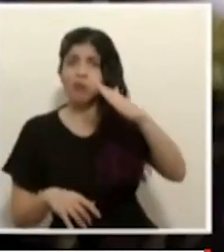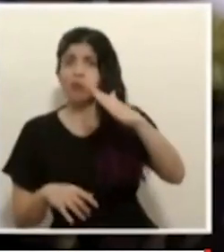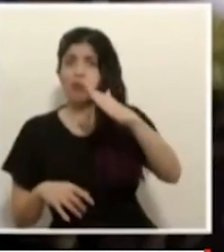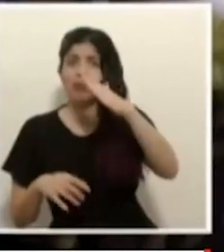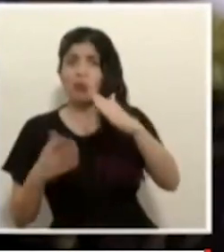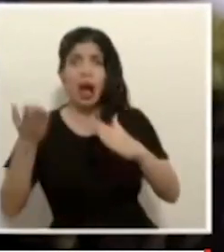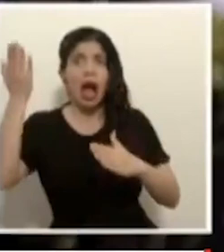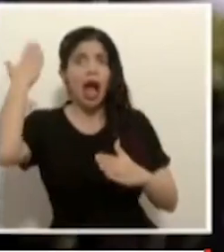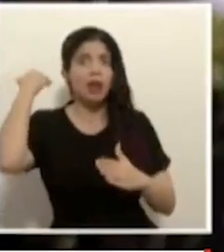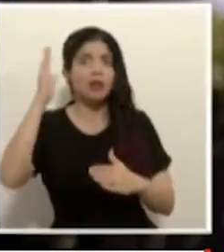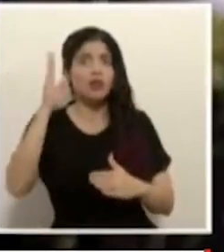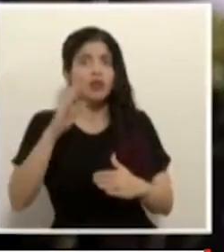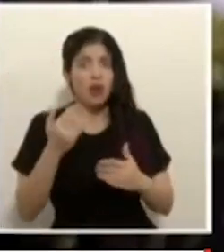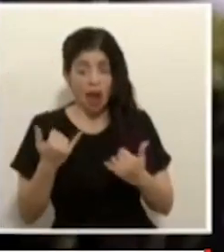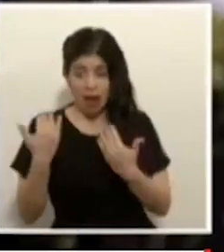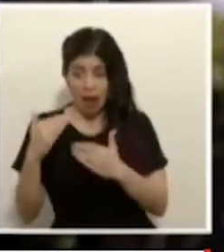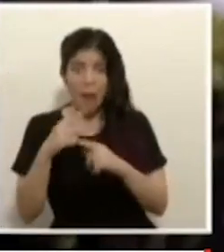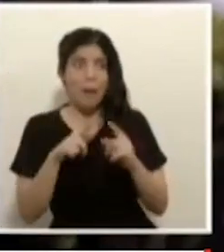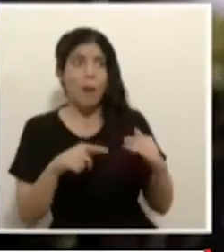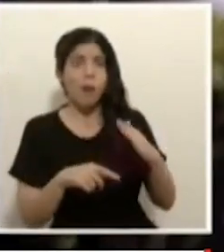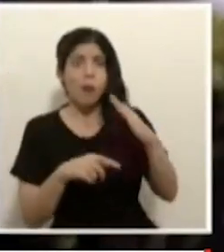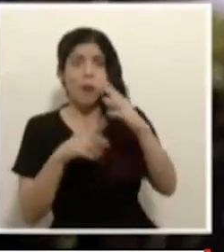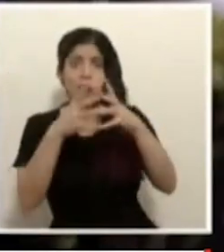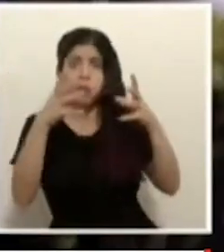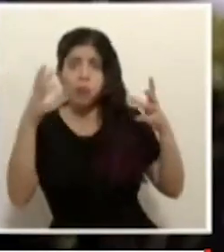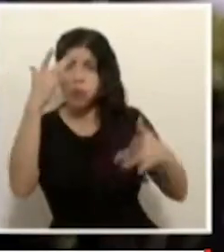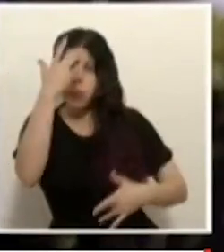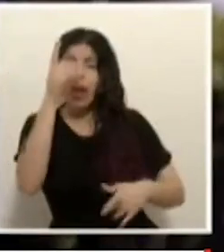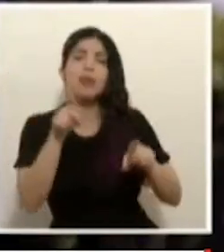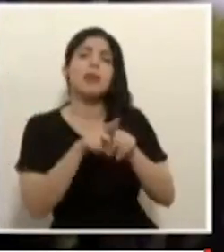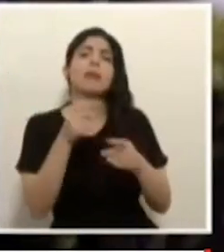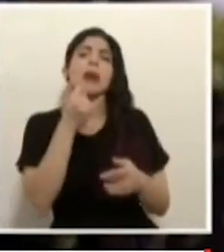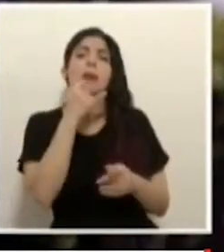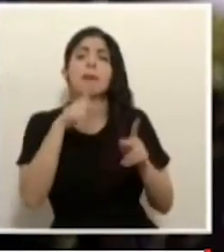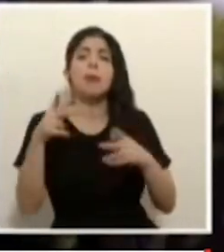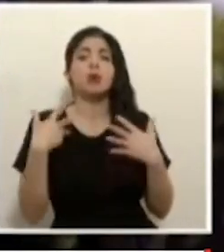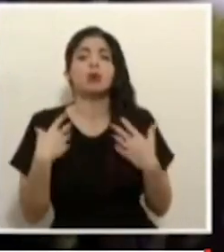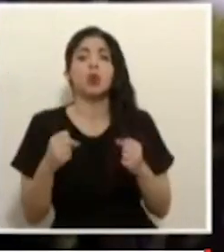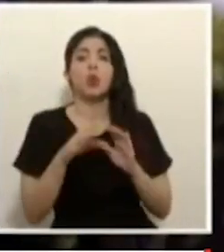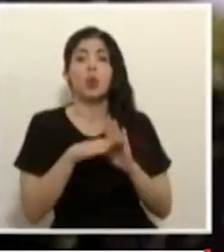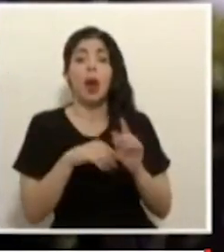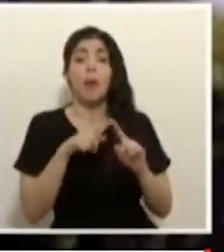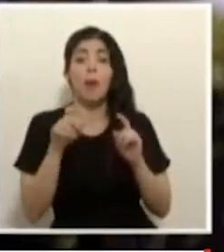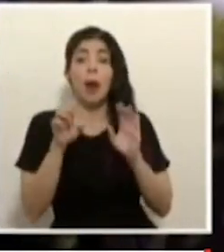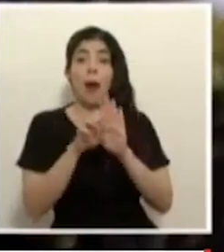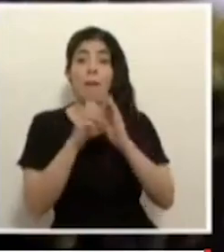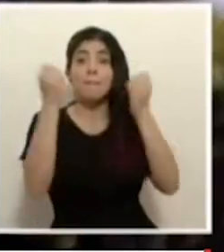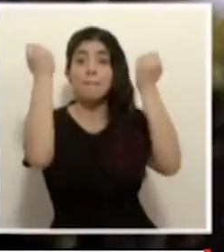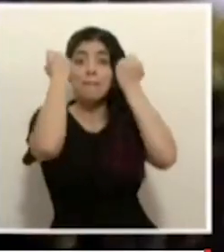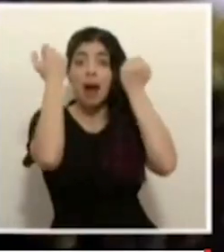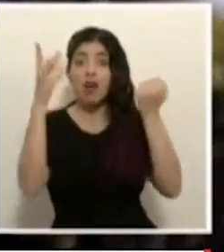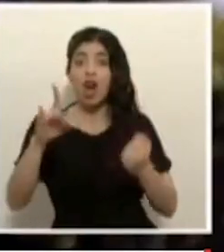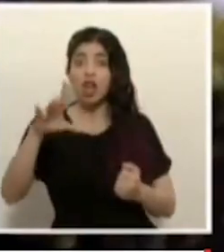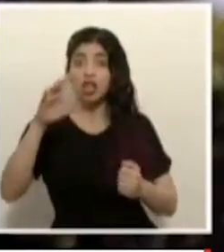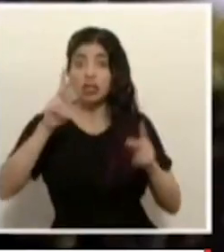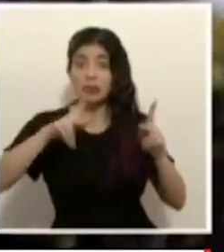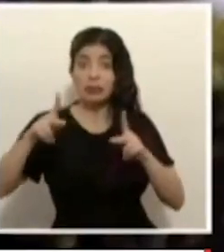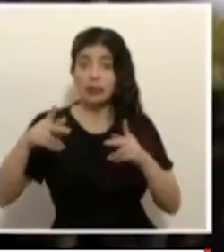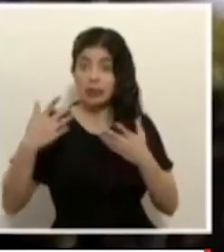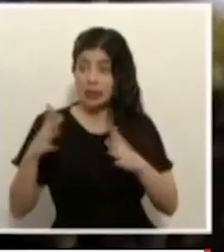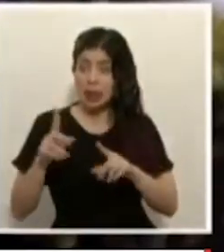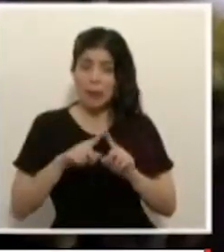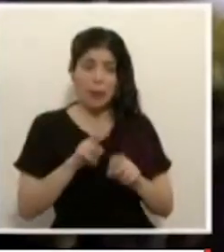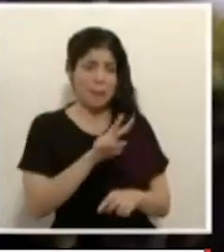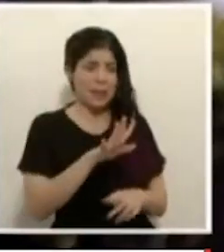habíamos tenido en toda la pandemia y también si podemos precisar qué está pasando con los recuperados porque ya veamos listas como Pavas que tiene 800 casos registrados y apenas